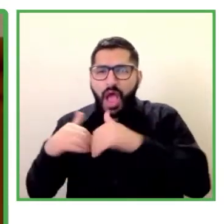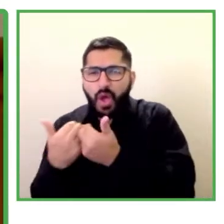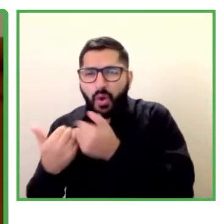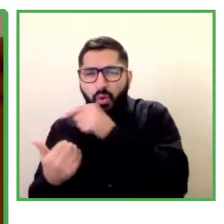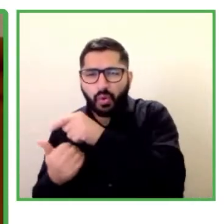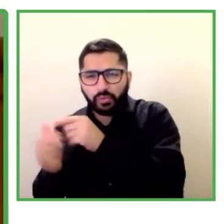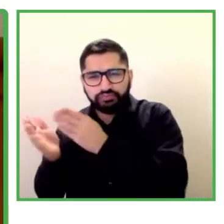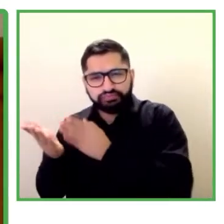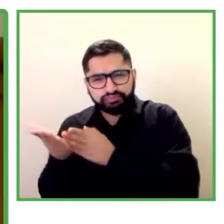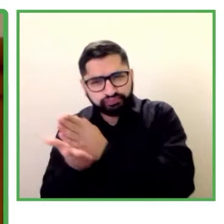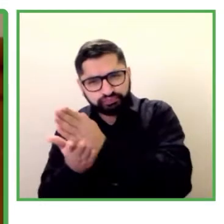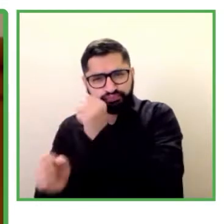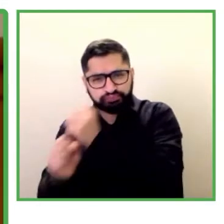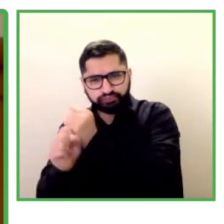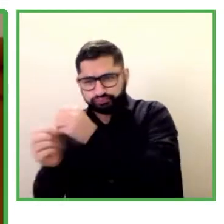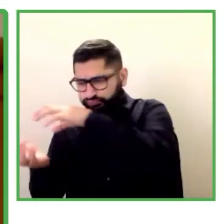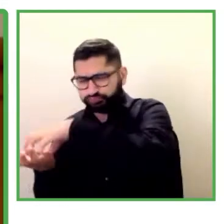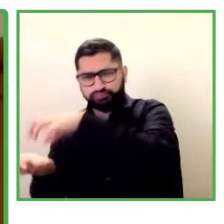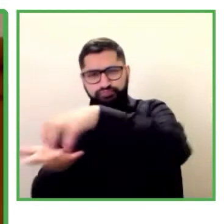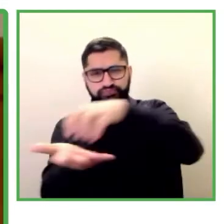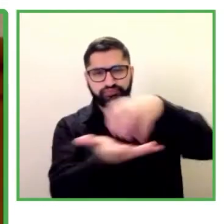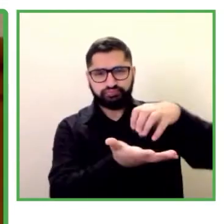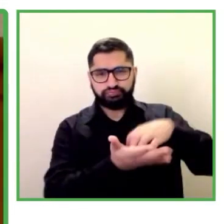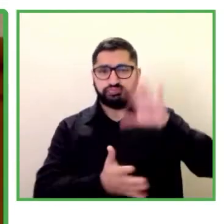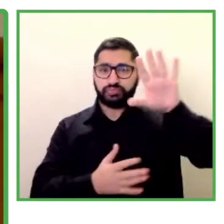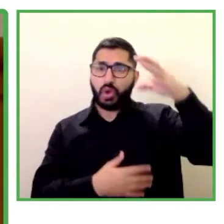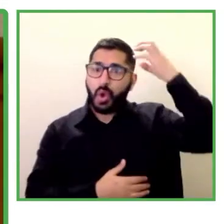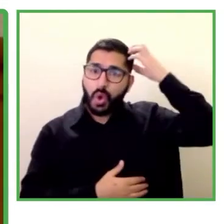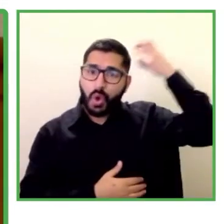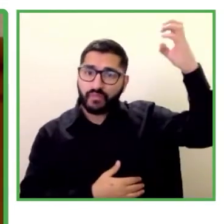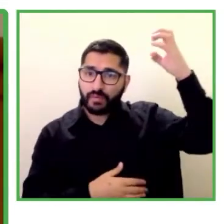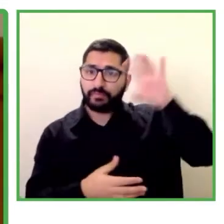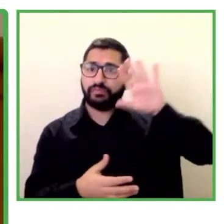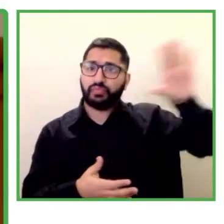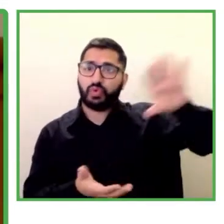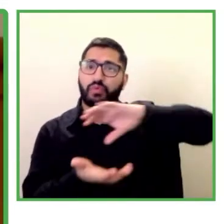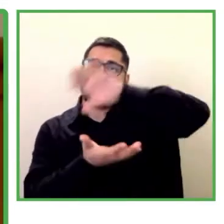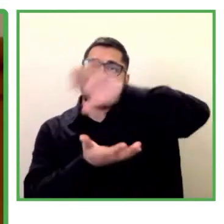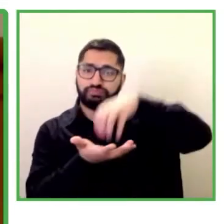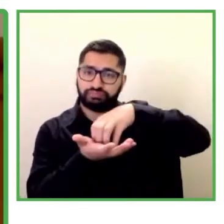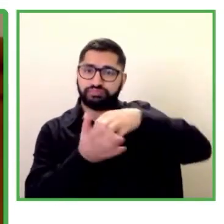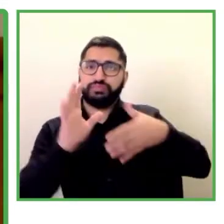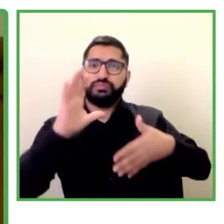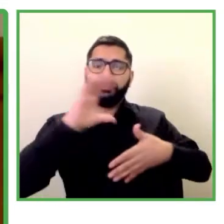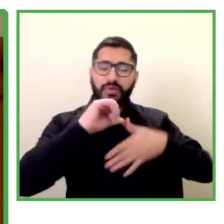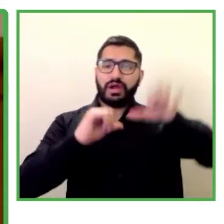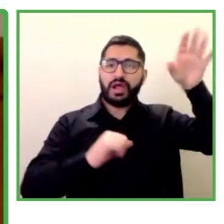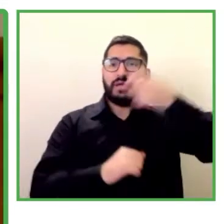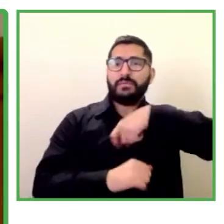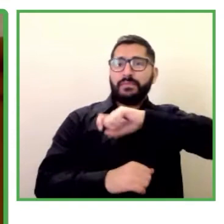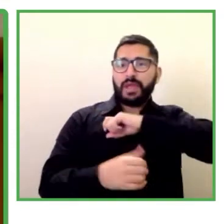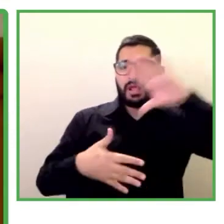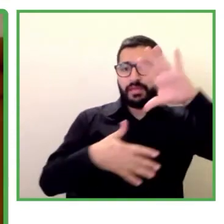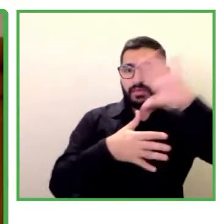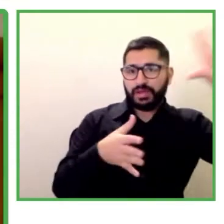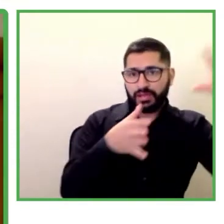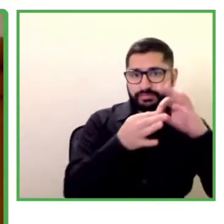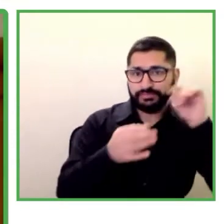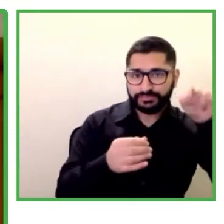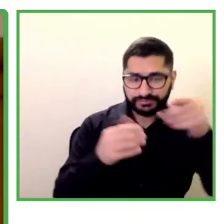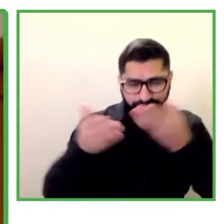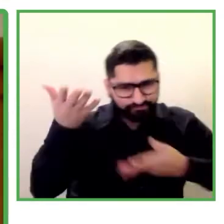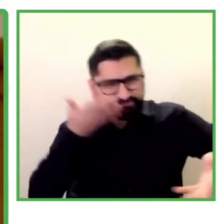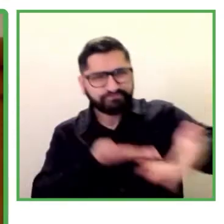países iberoamericanos. Una línea de actuación sobre todo centrada en el intercambio de experiencias y de buenas prácticas